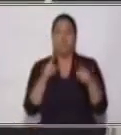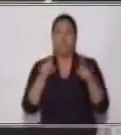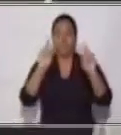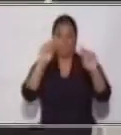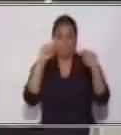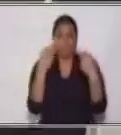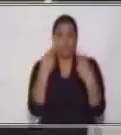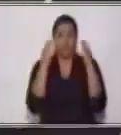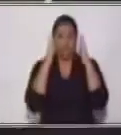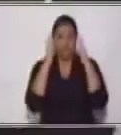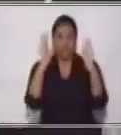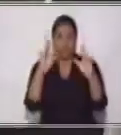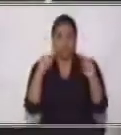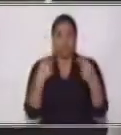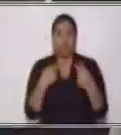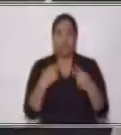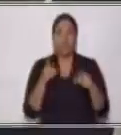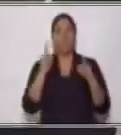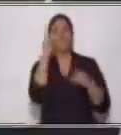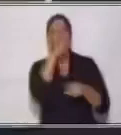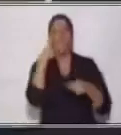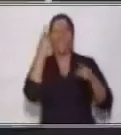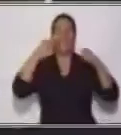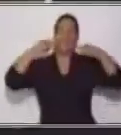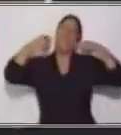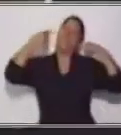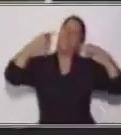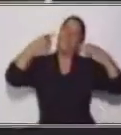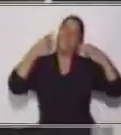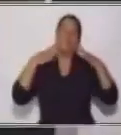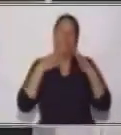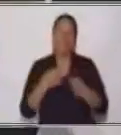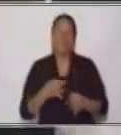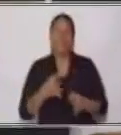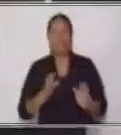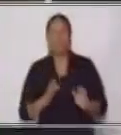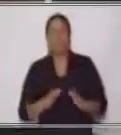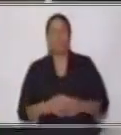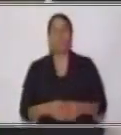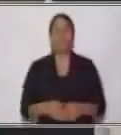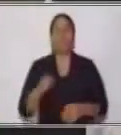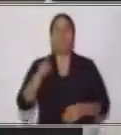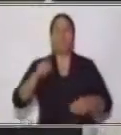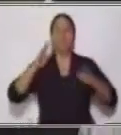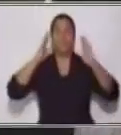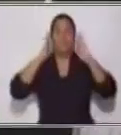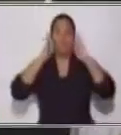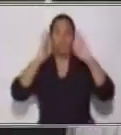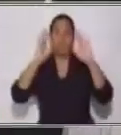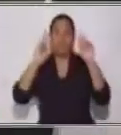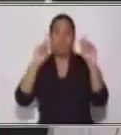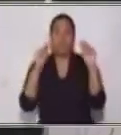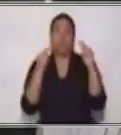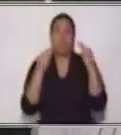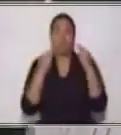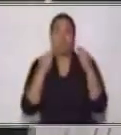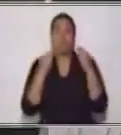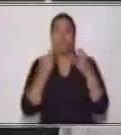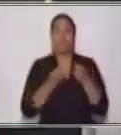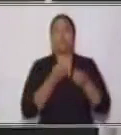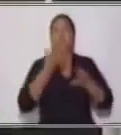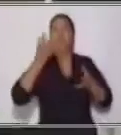atentos. Y una carita feliz, ¿verdad? Y Muy bien. Entonces, escucha atentamente el poema.